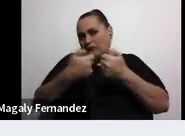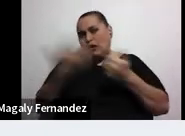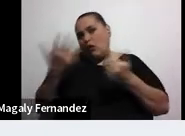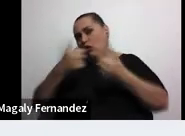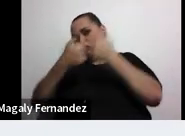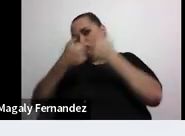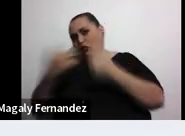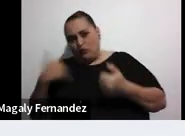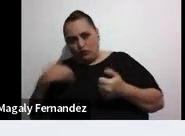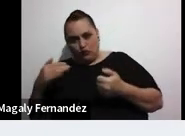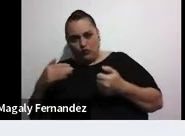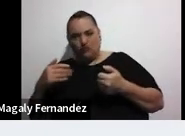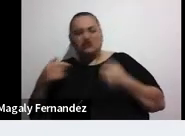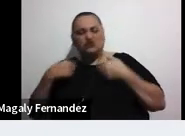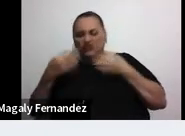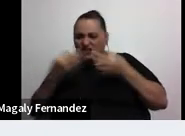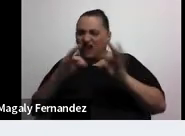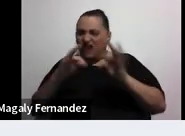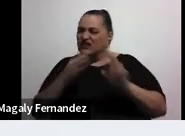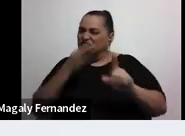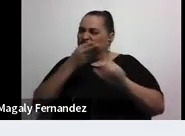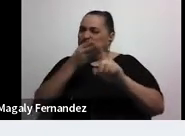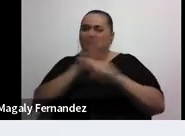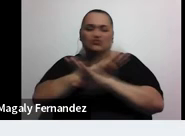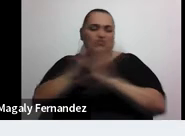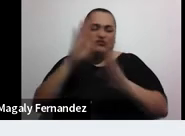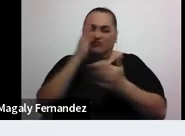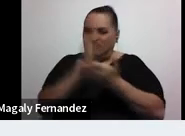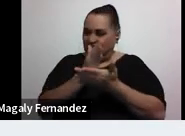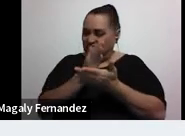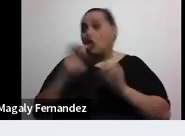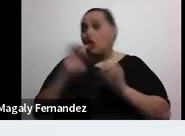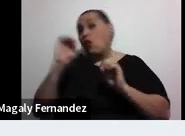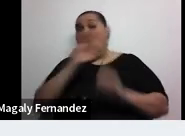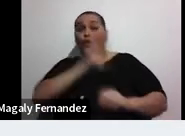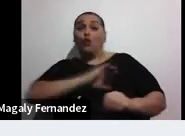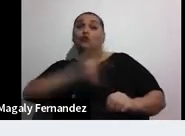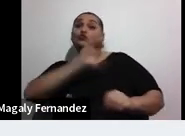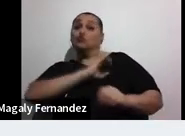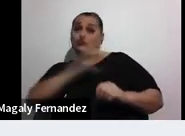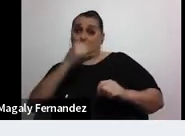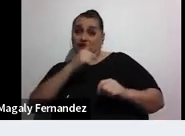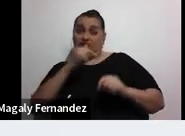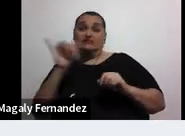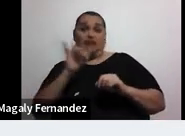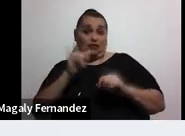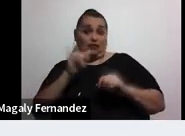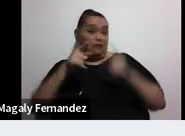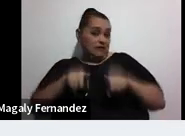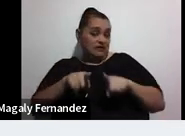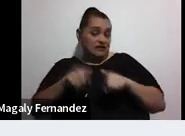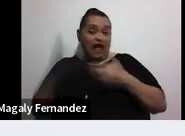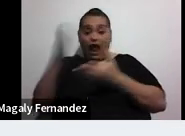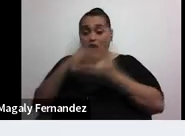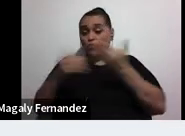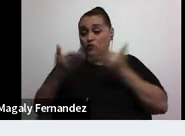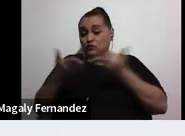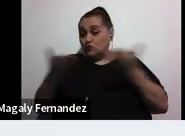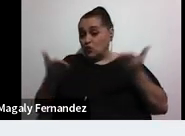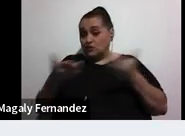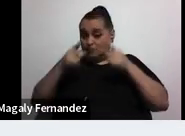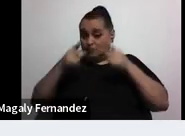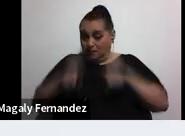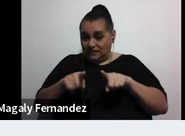mejor ya ni lo intento o conductuales que también nos puede pasar hay ciertas cosas que hacemos que nos pueden volver